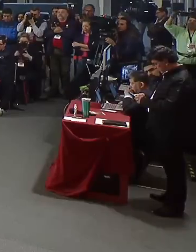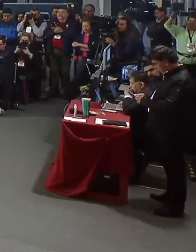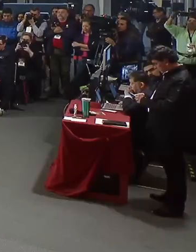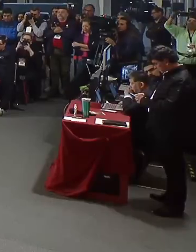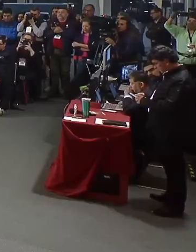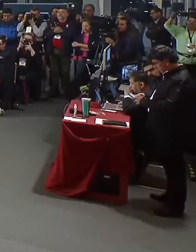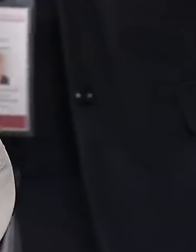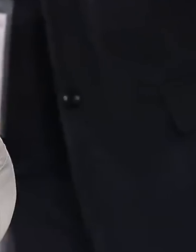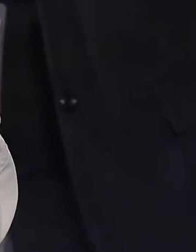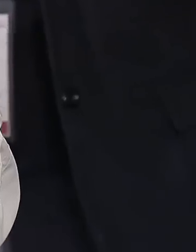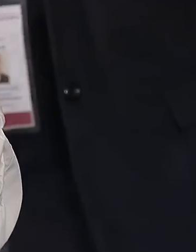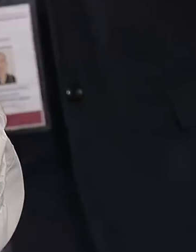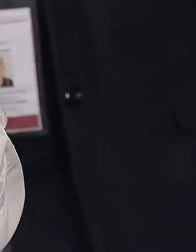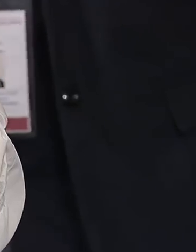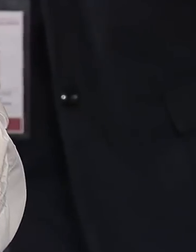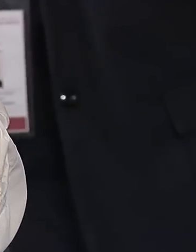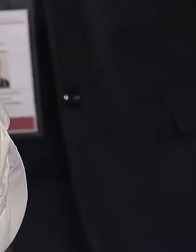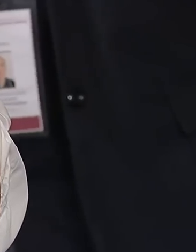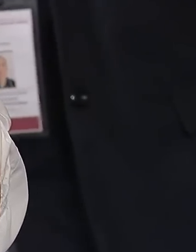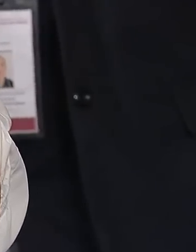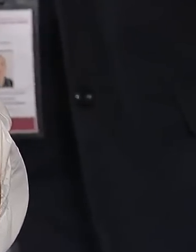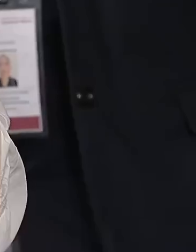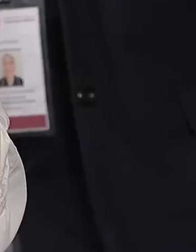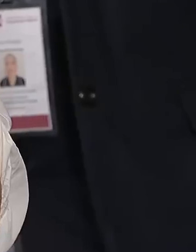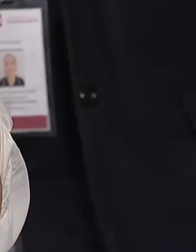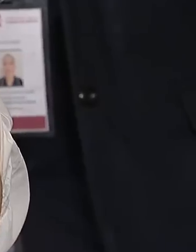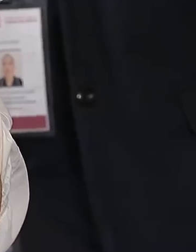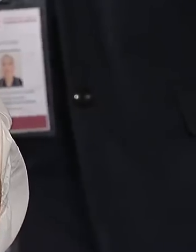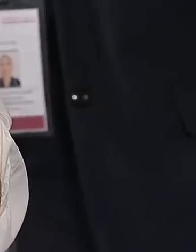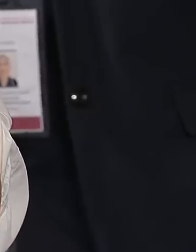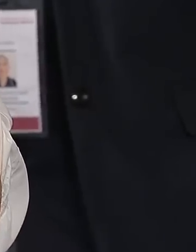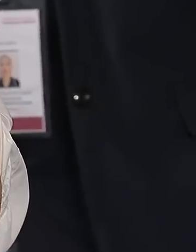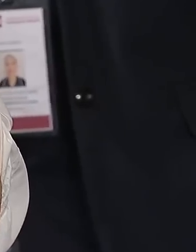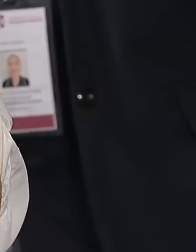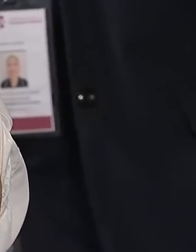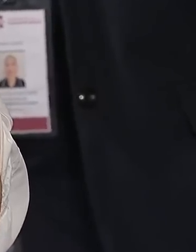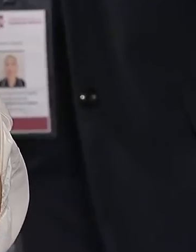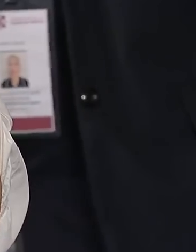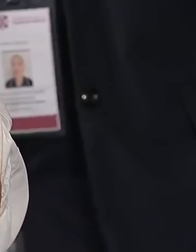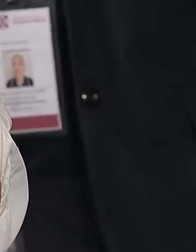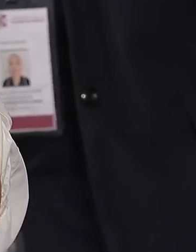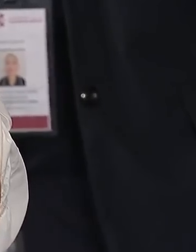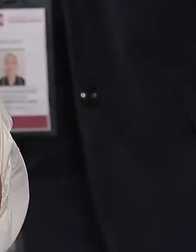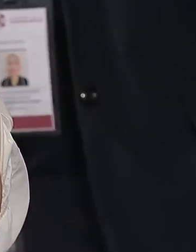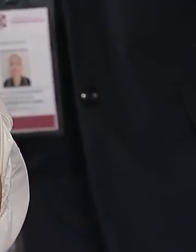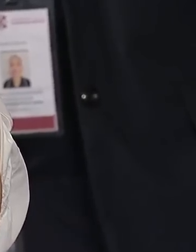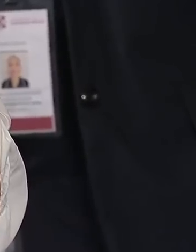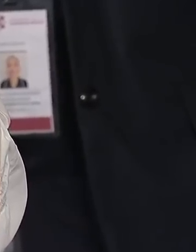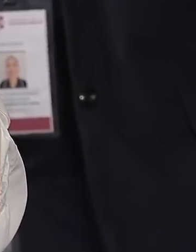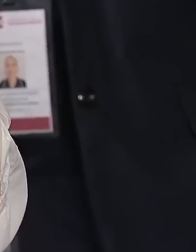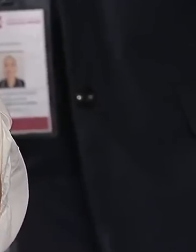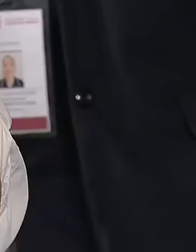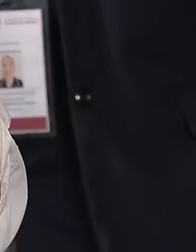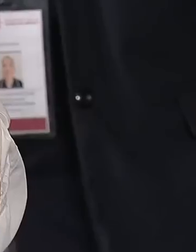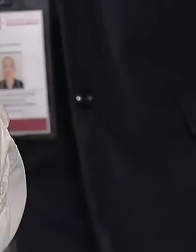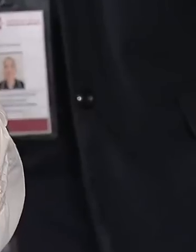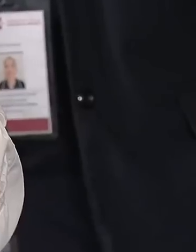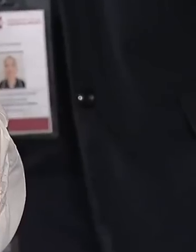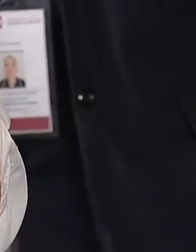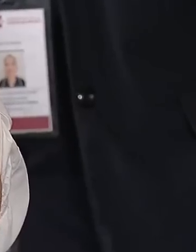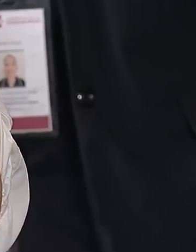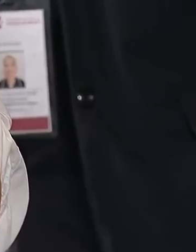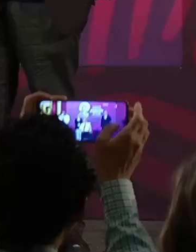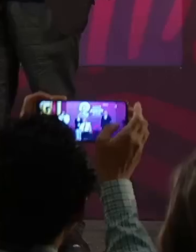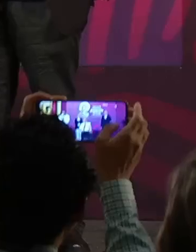de la Marina, de la Secretaría de